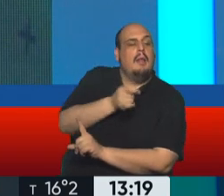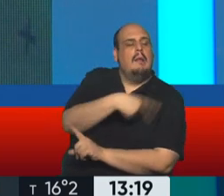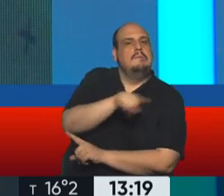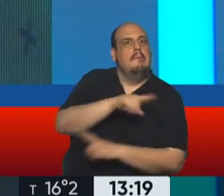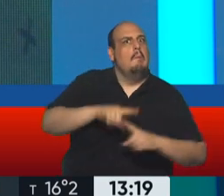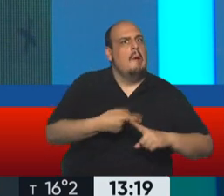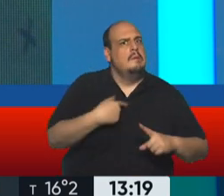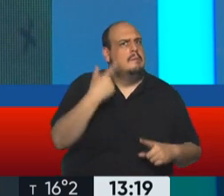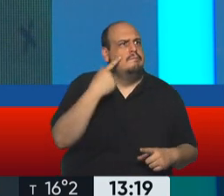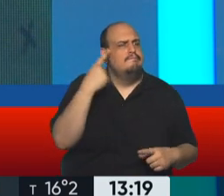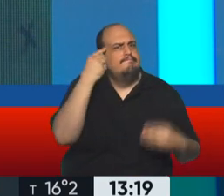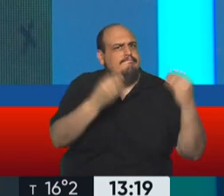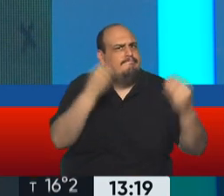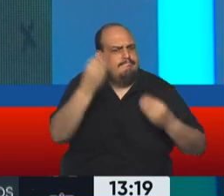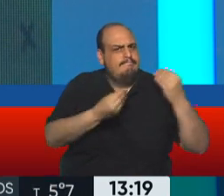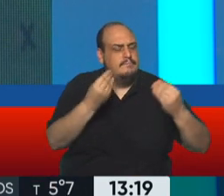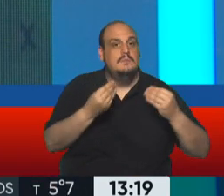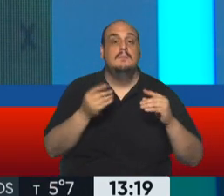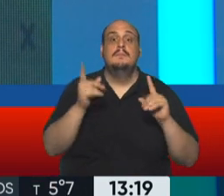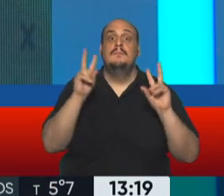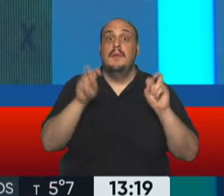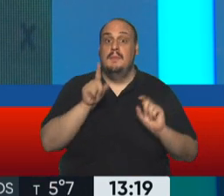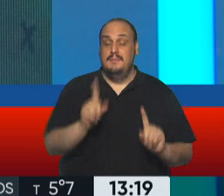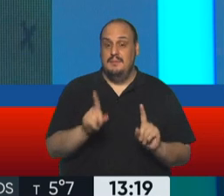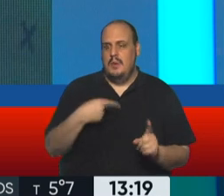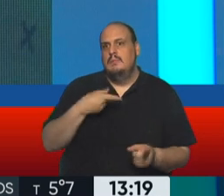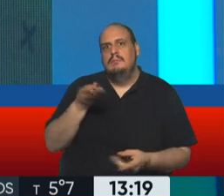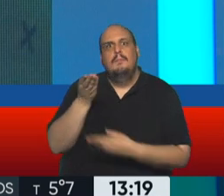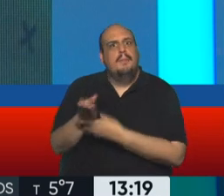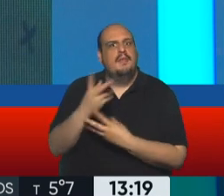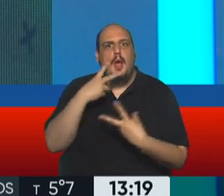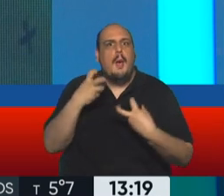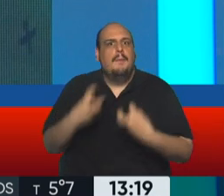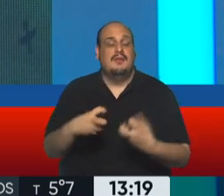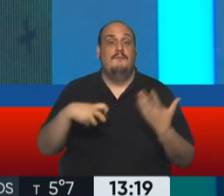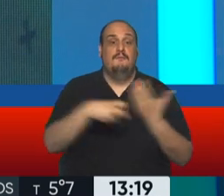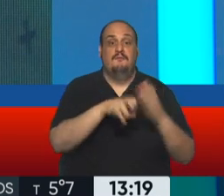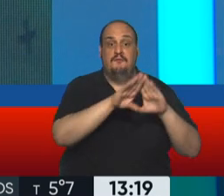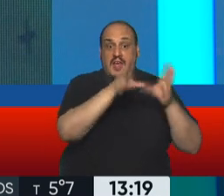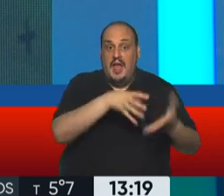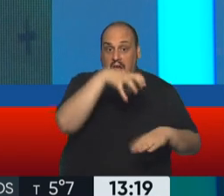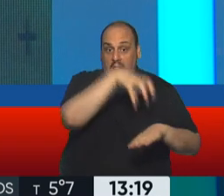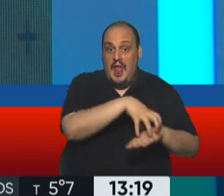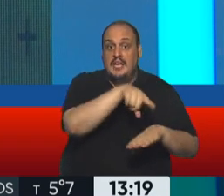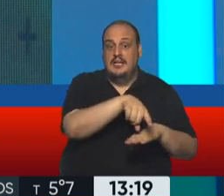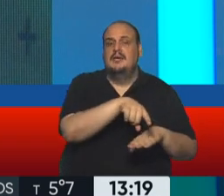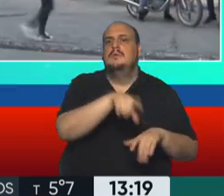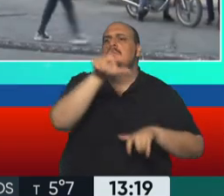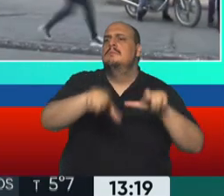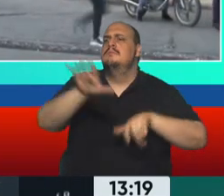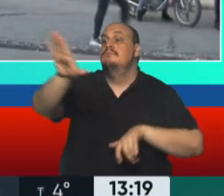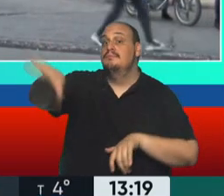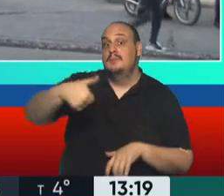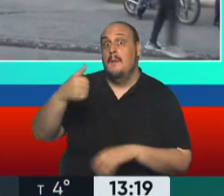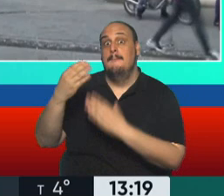Lo veíamos recién, concretamente por este pedido de investigación que anunció la fiscalía de llamar a declarar